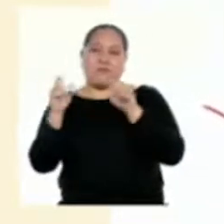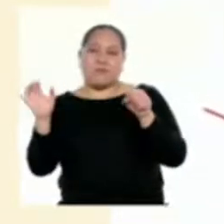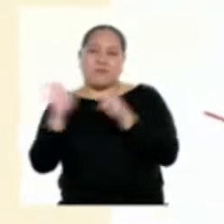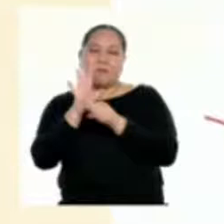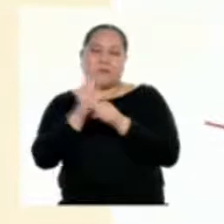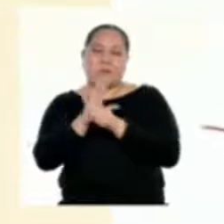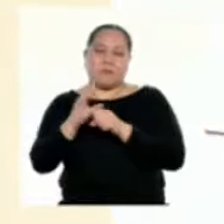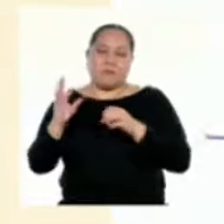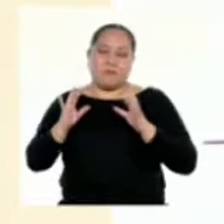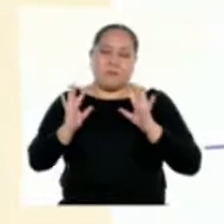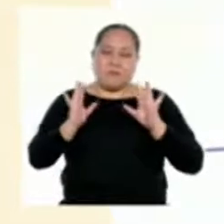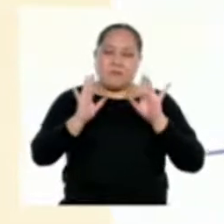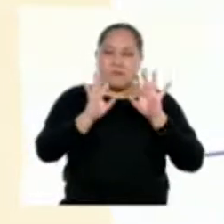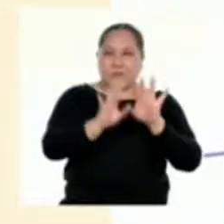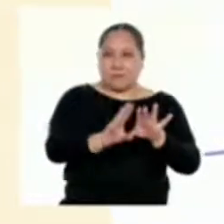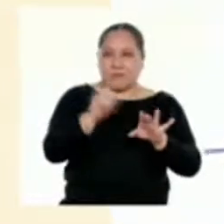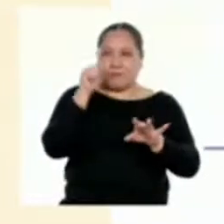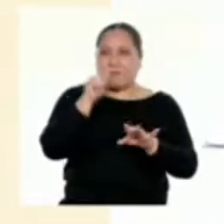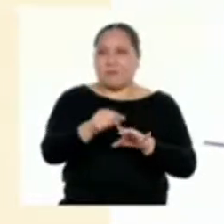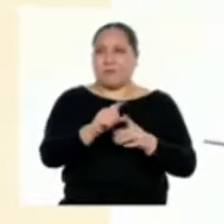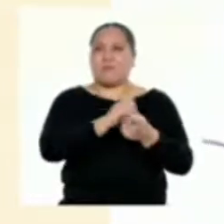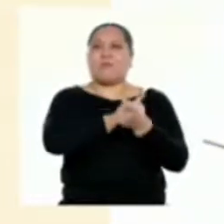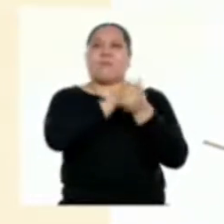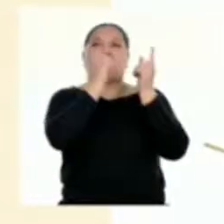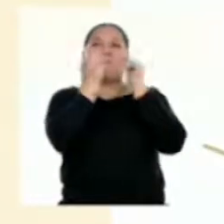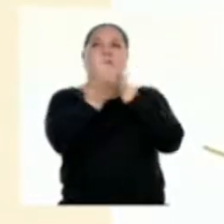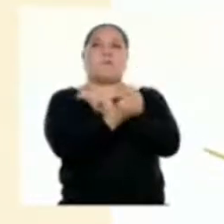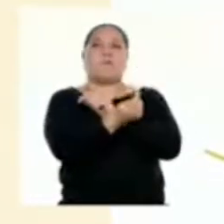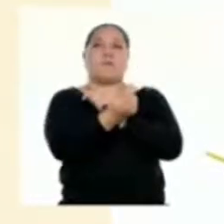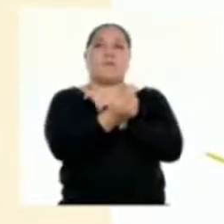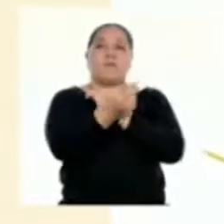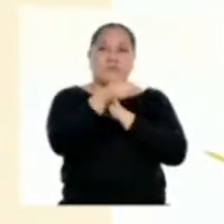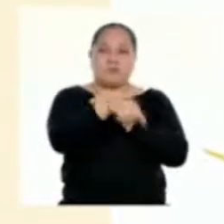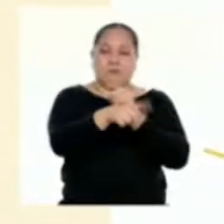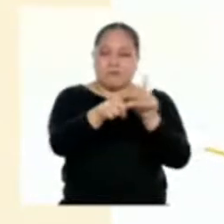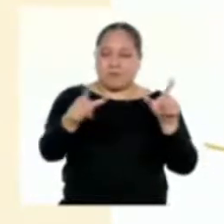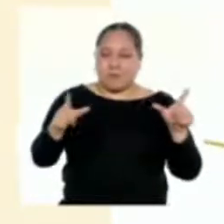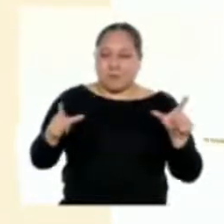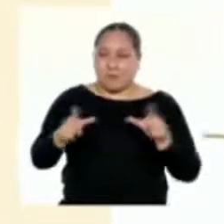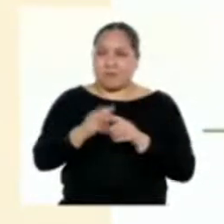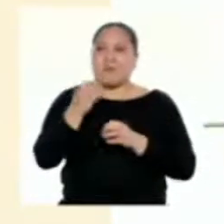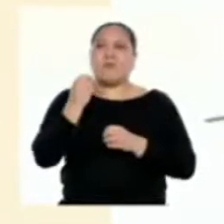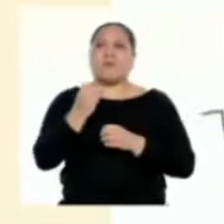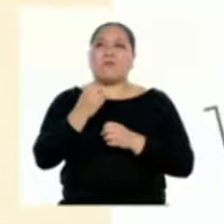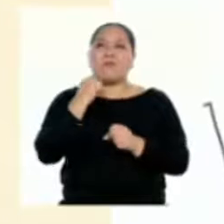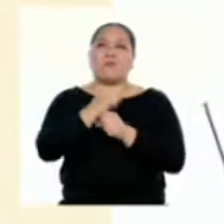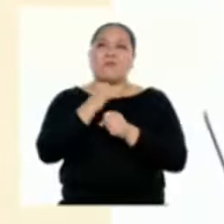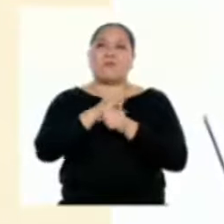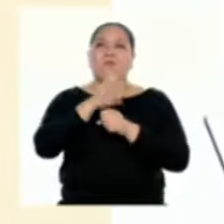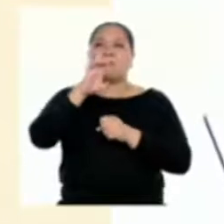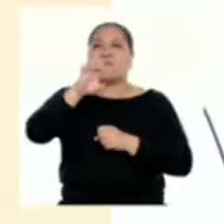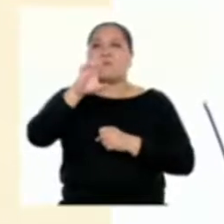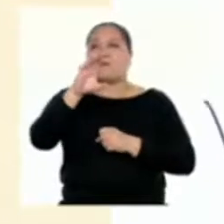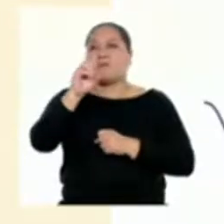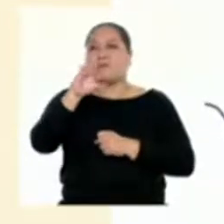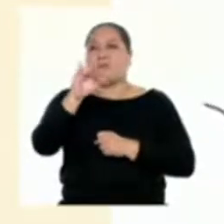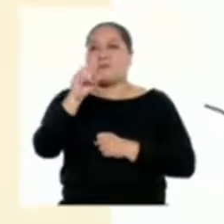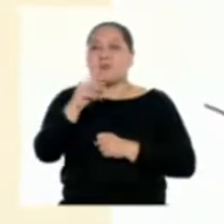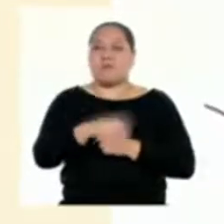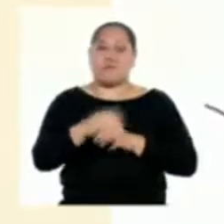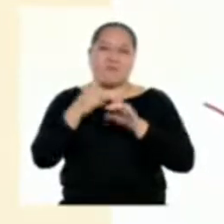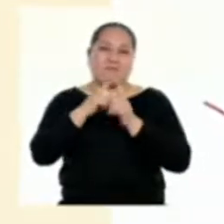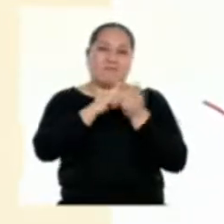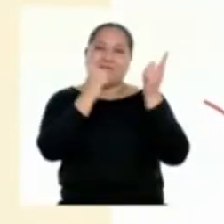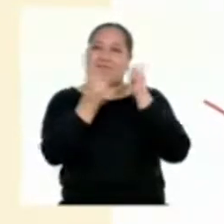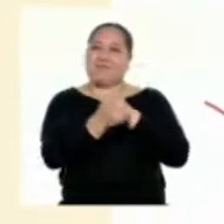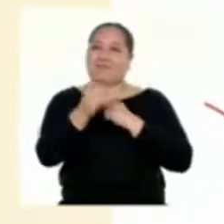etcétera están trastornando tanto la estructura como las funciones de los ecosistemas y alterando la biodiversidad autóctona